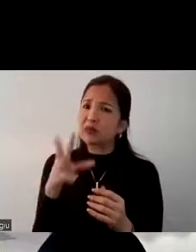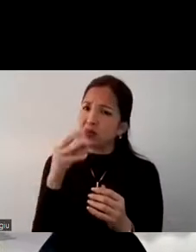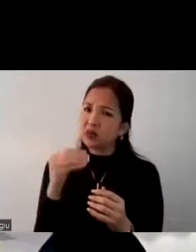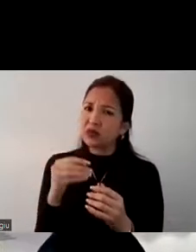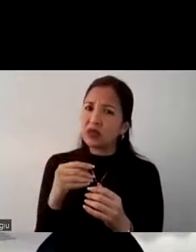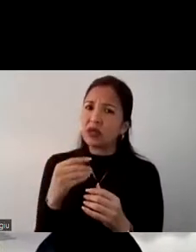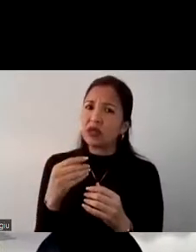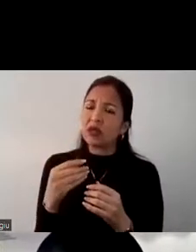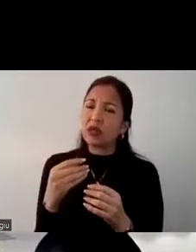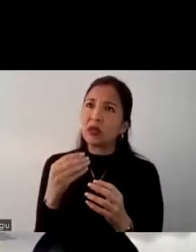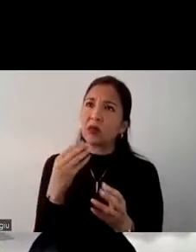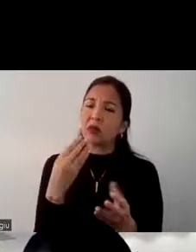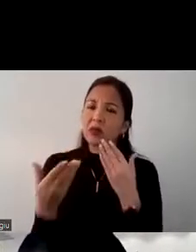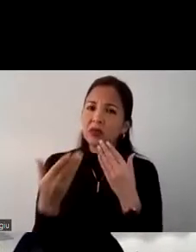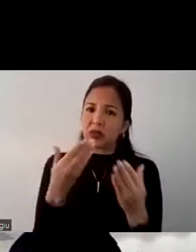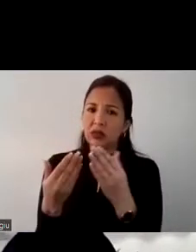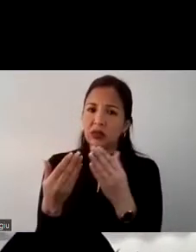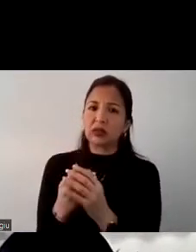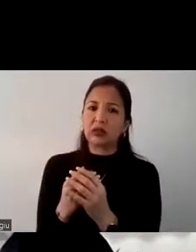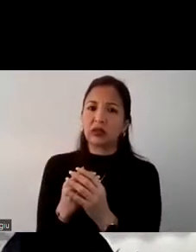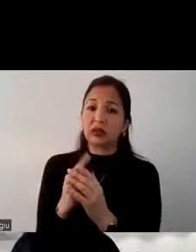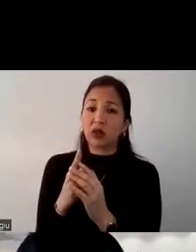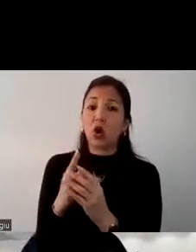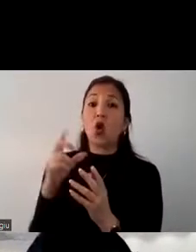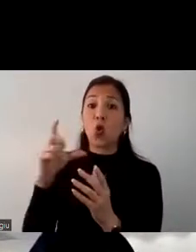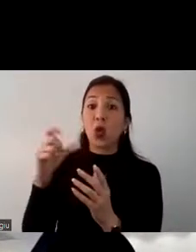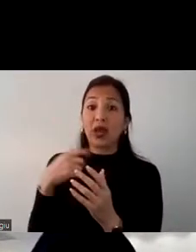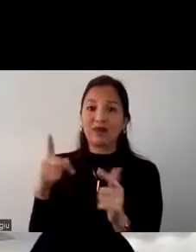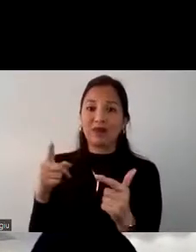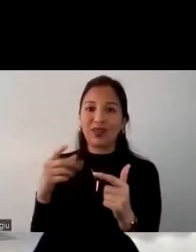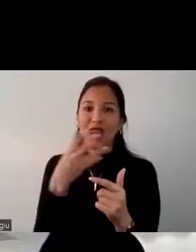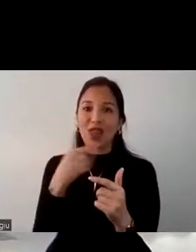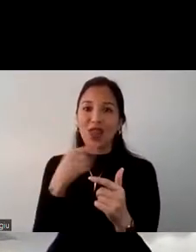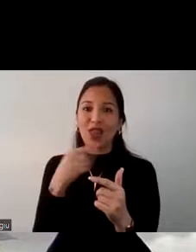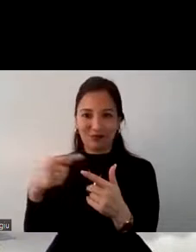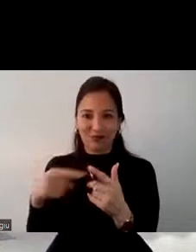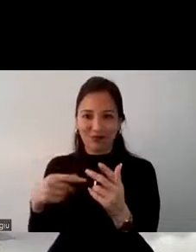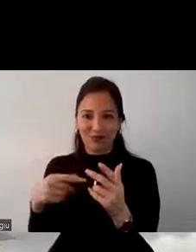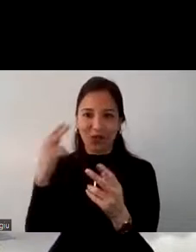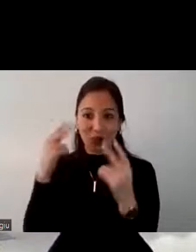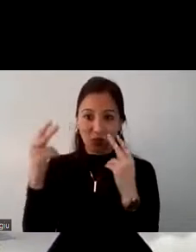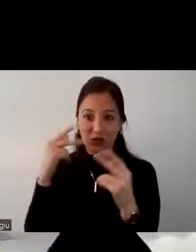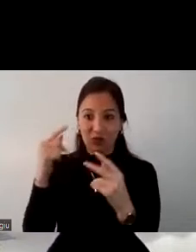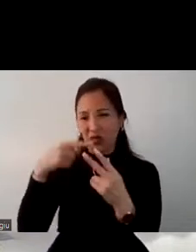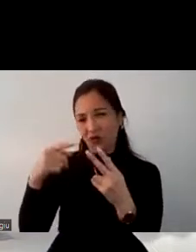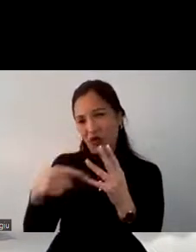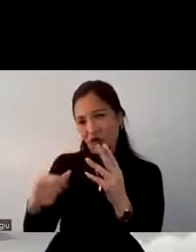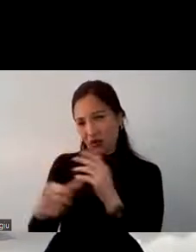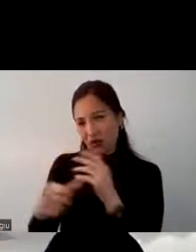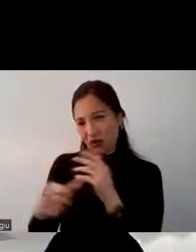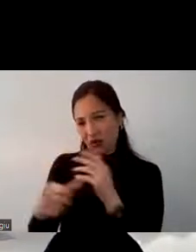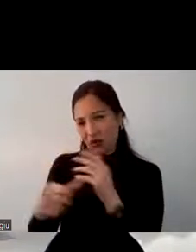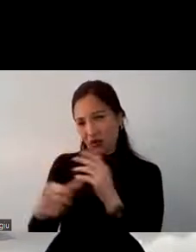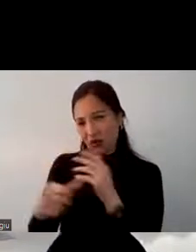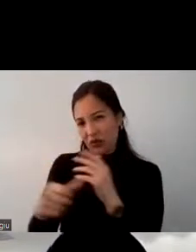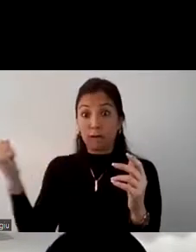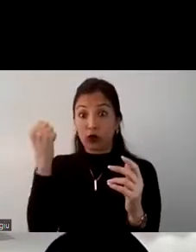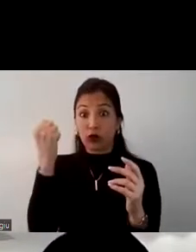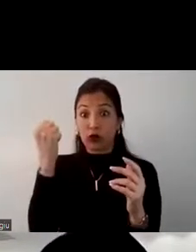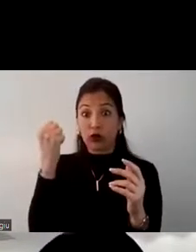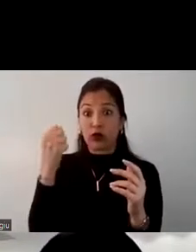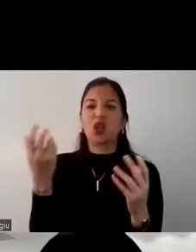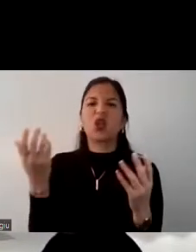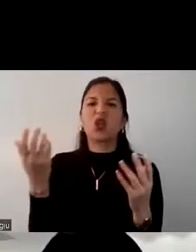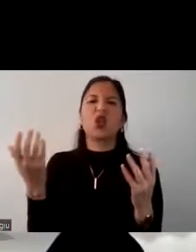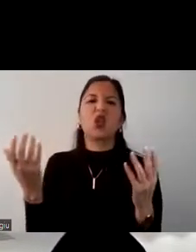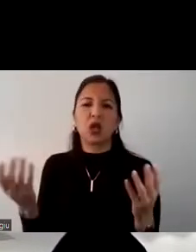poder presentarse y ver y esos son lugares muy valorados también por los turistas extranjeros reforzar la asociación del destino con actividades